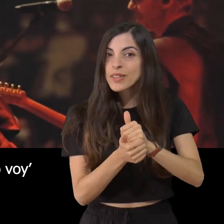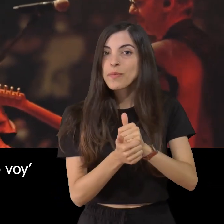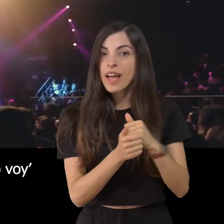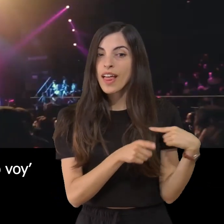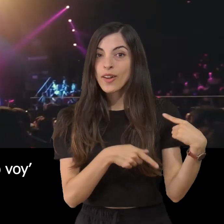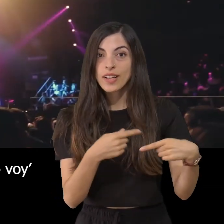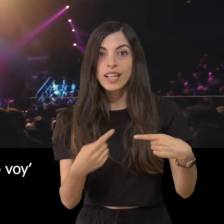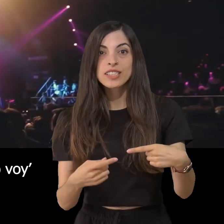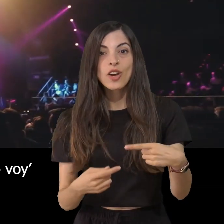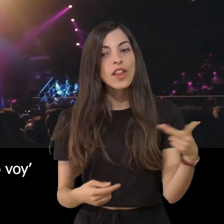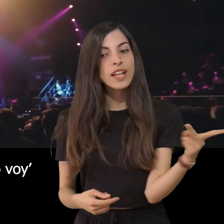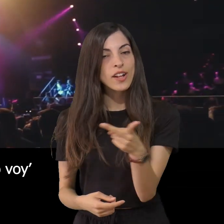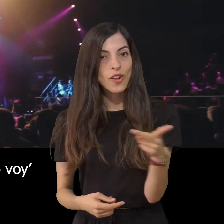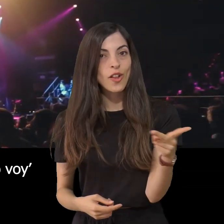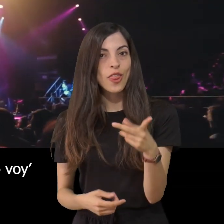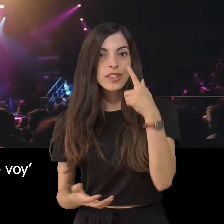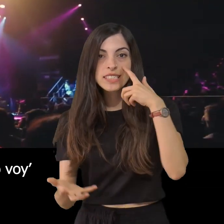Volando Boy o Dulce Condena.